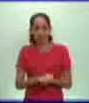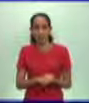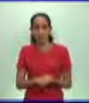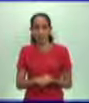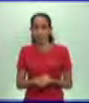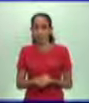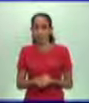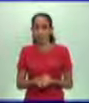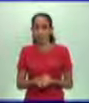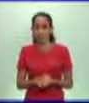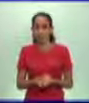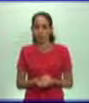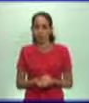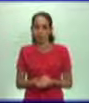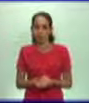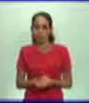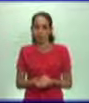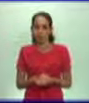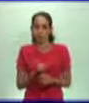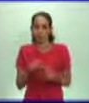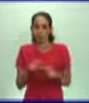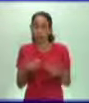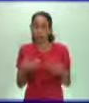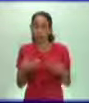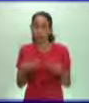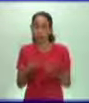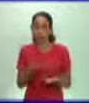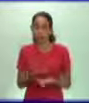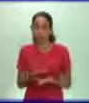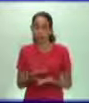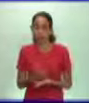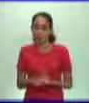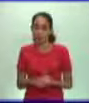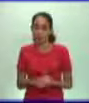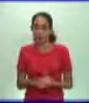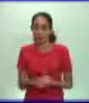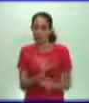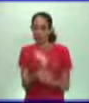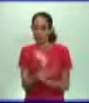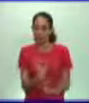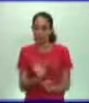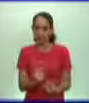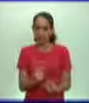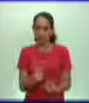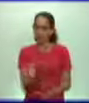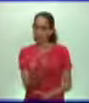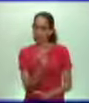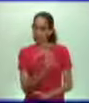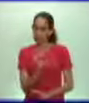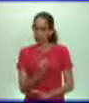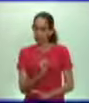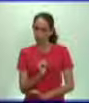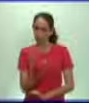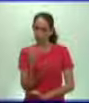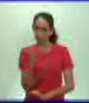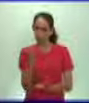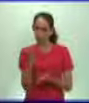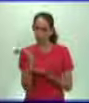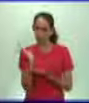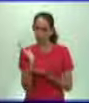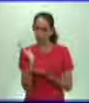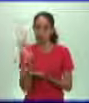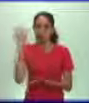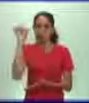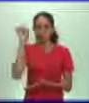contra de esa explotación colonial. Pero, como casi siempre sucede, en estos procesos llega el fracaso.